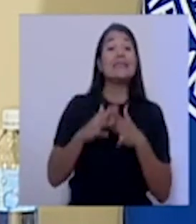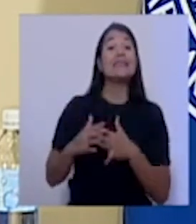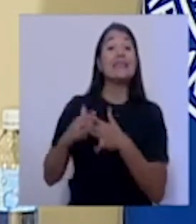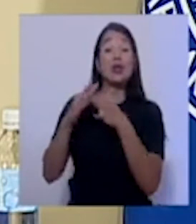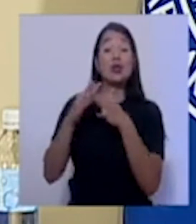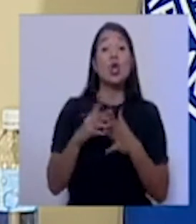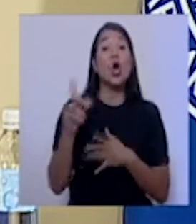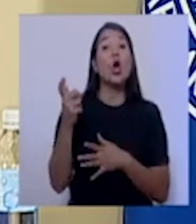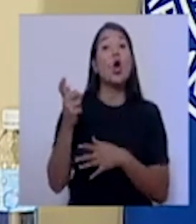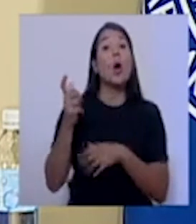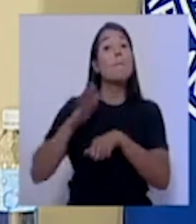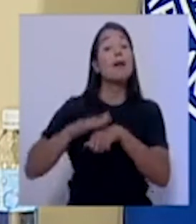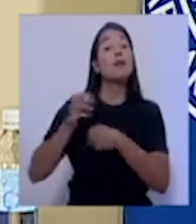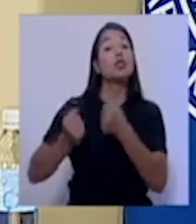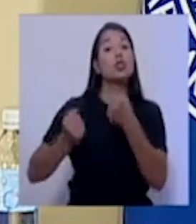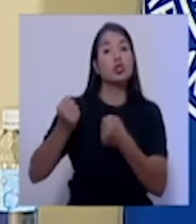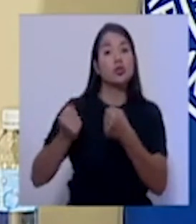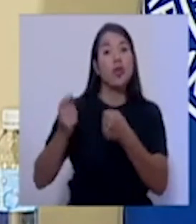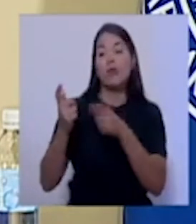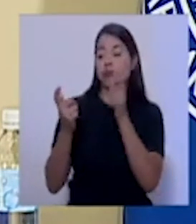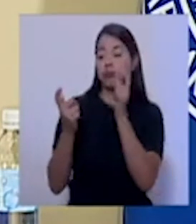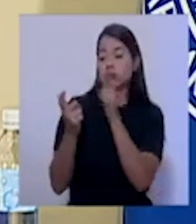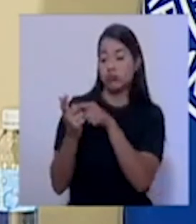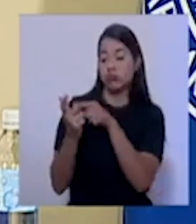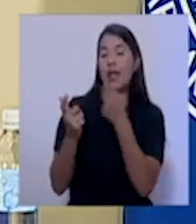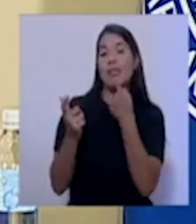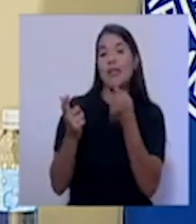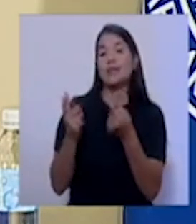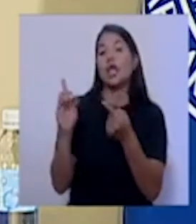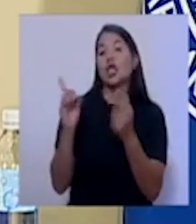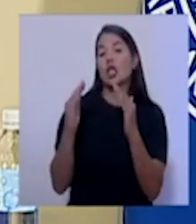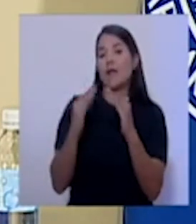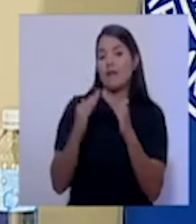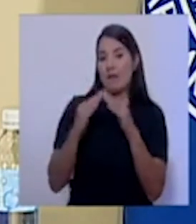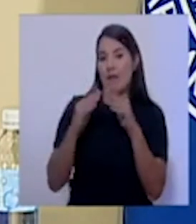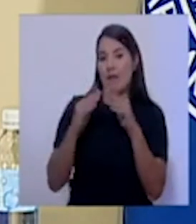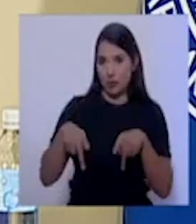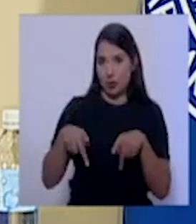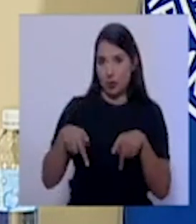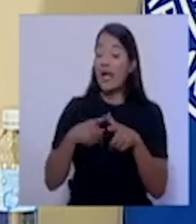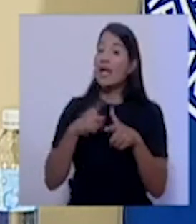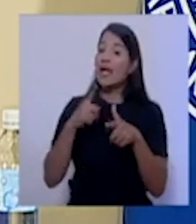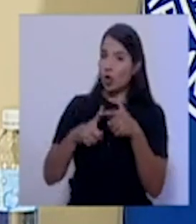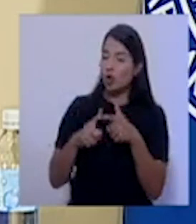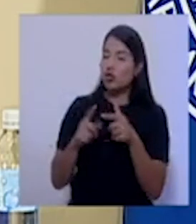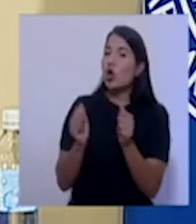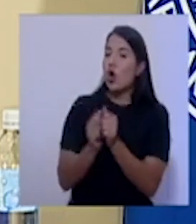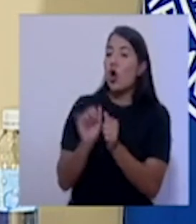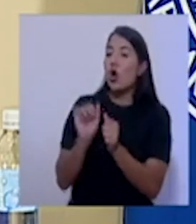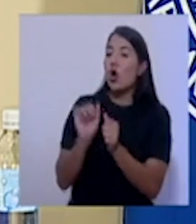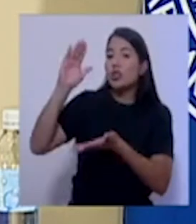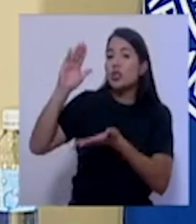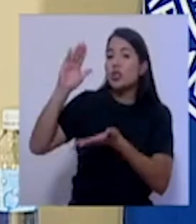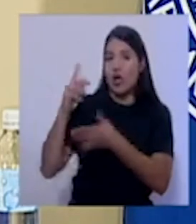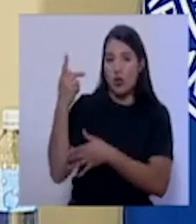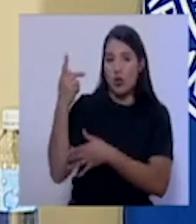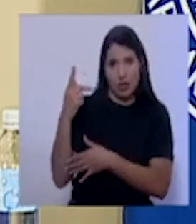incluye el lugar de residencia de la persona y con eso estamos reduciendo al mínimo los riesgos